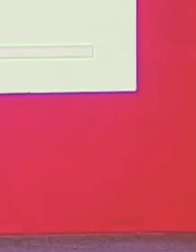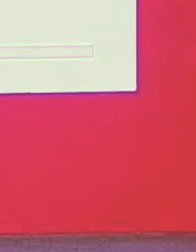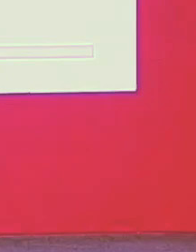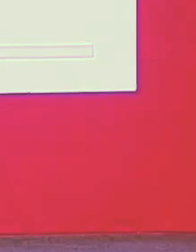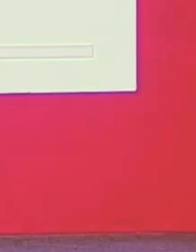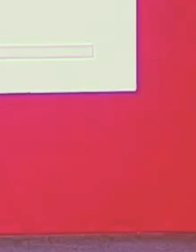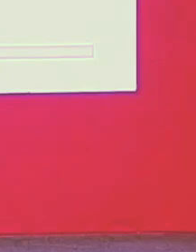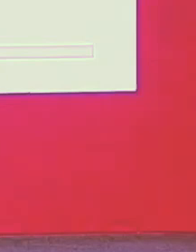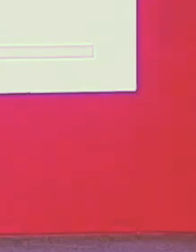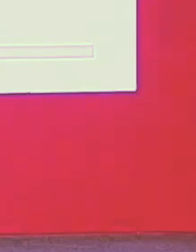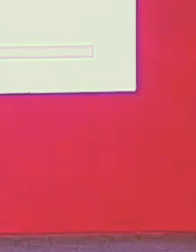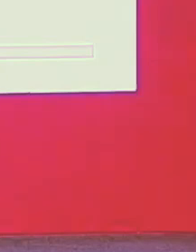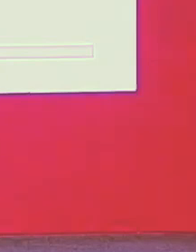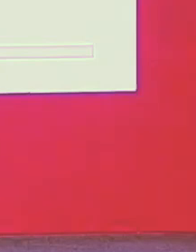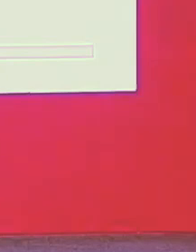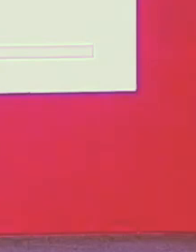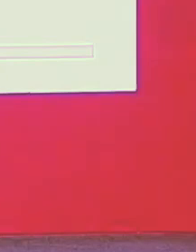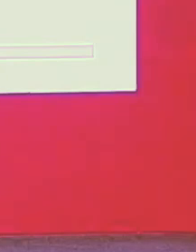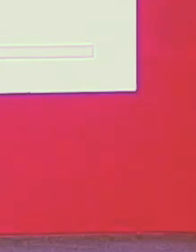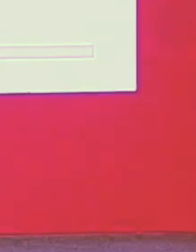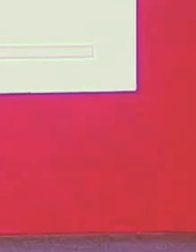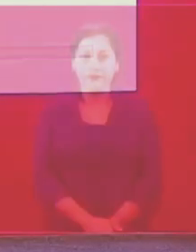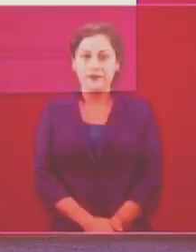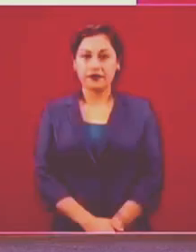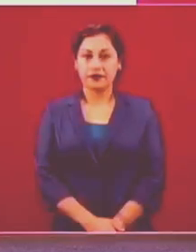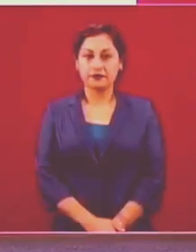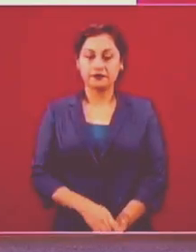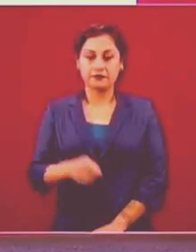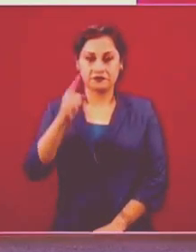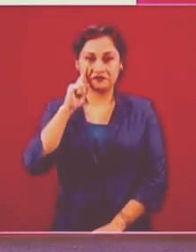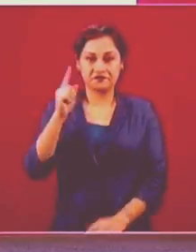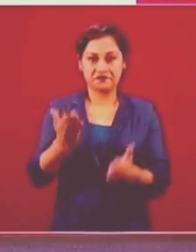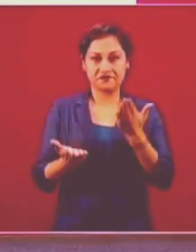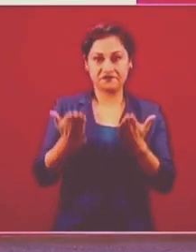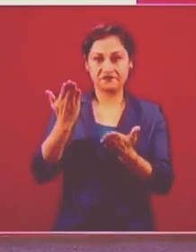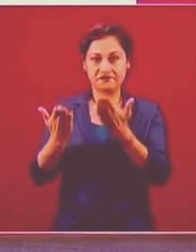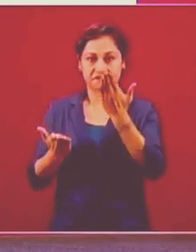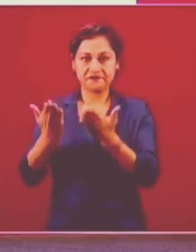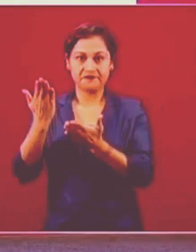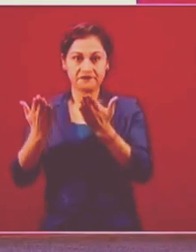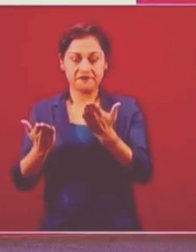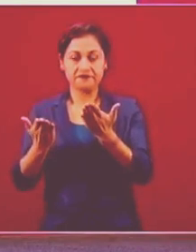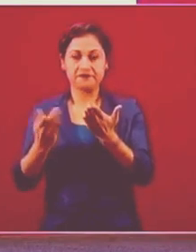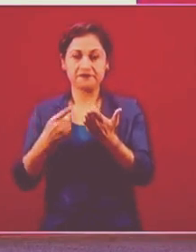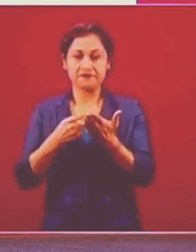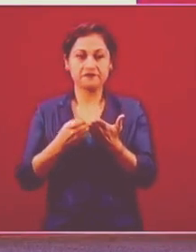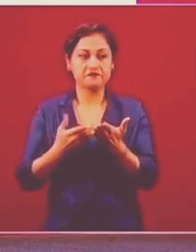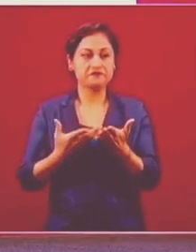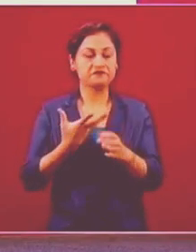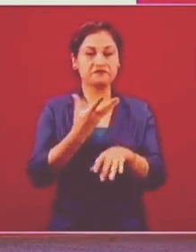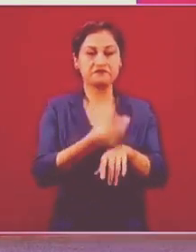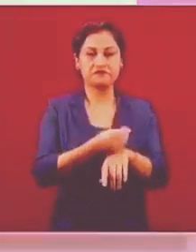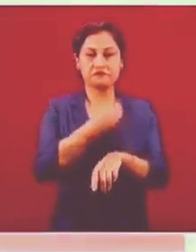Y ahí se ven las comparaciones, sin intervención, con intervención,